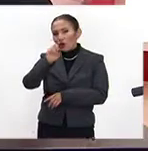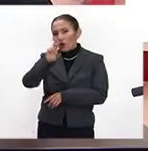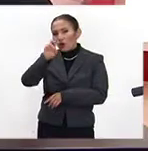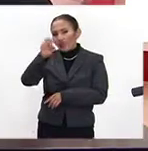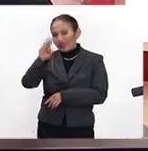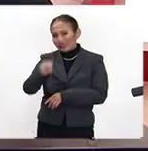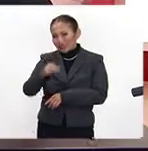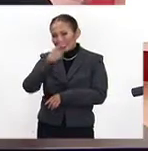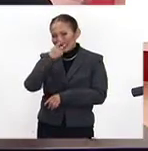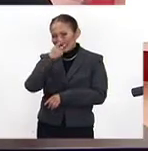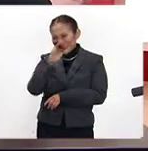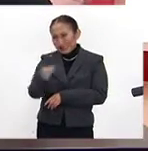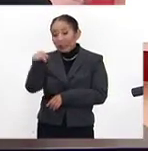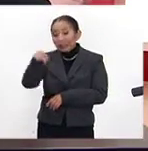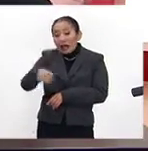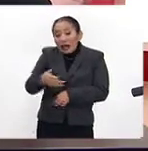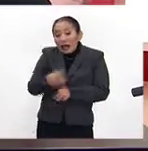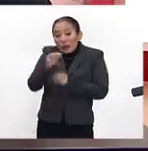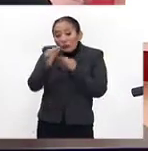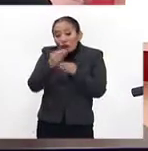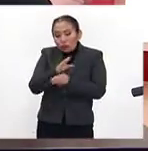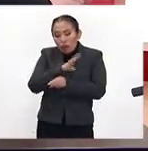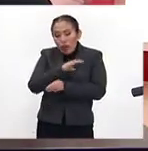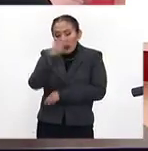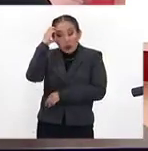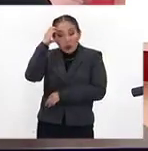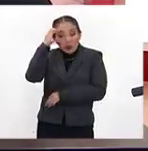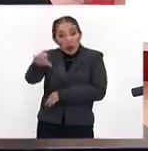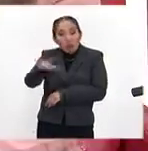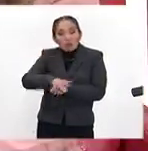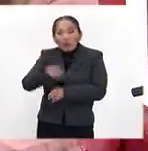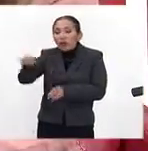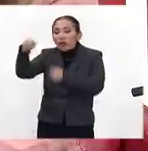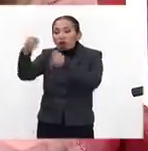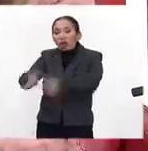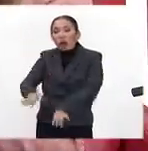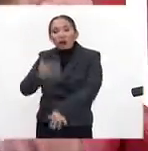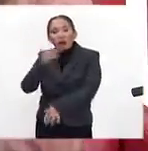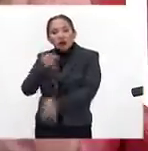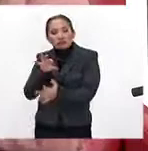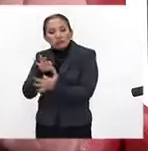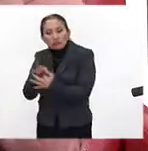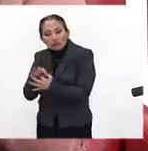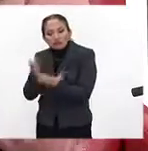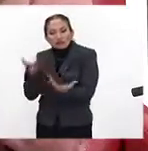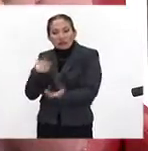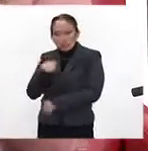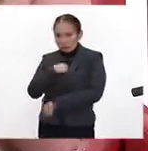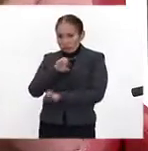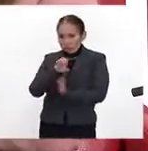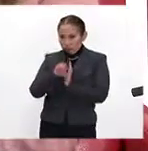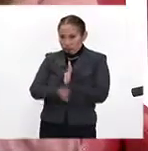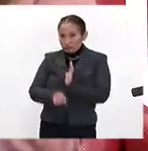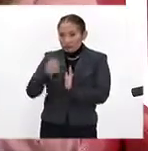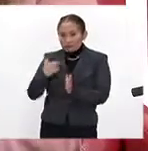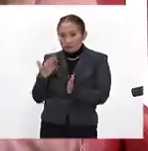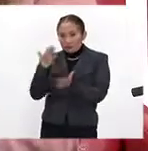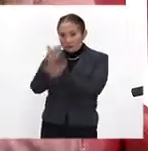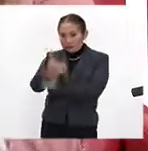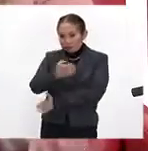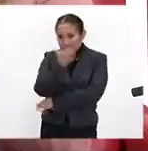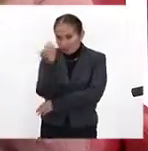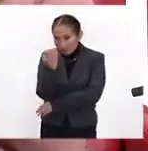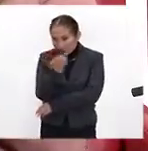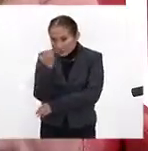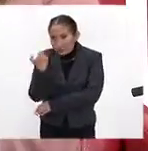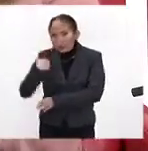que en este mundo existe la crueldad porque hay una pérdida de empatía. Entonces, ¿qué hago yo? Yo llego a tu escuela,